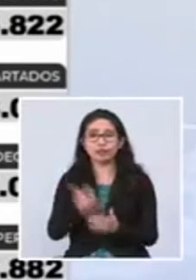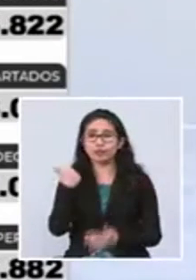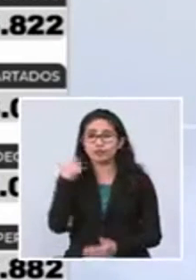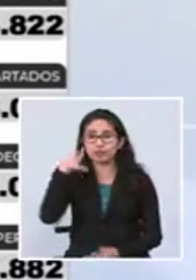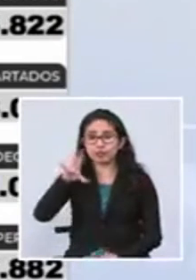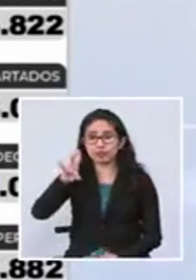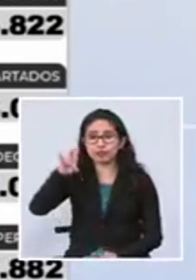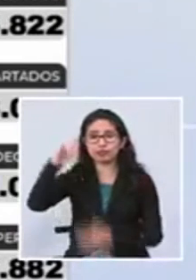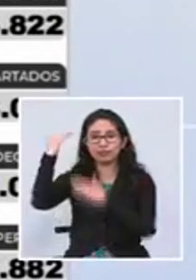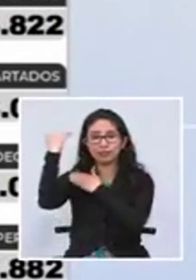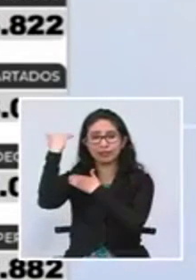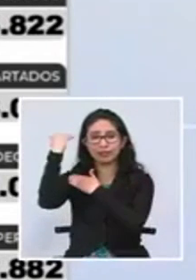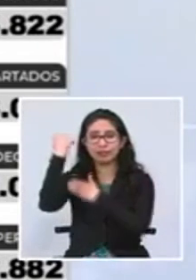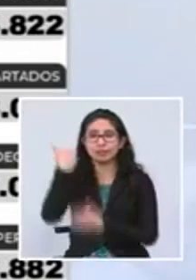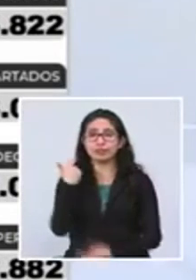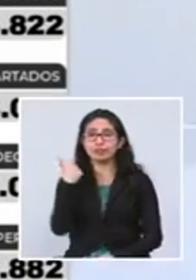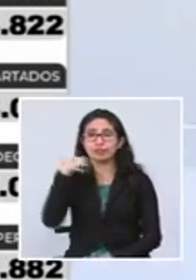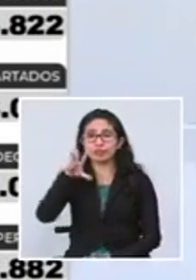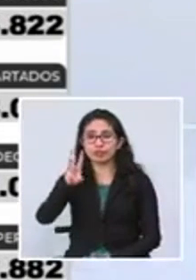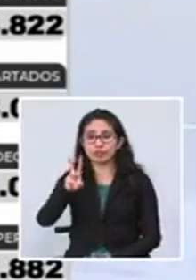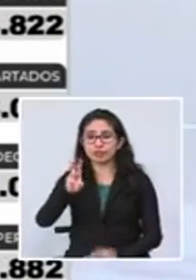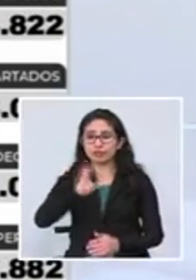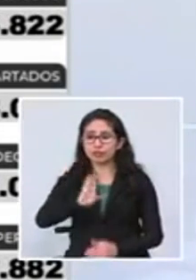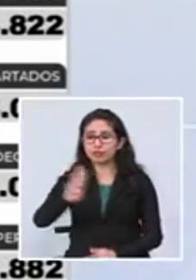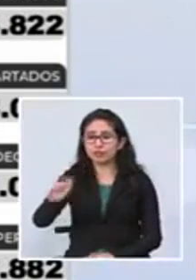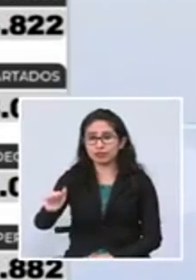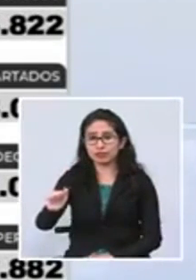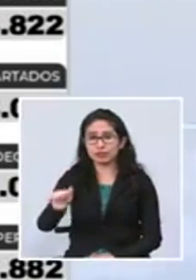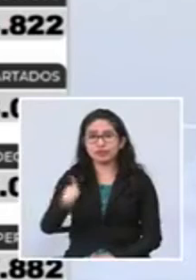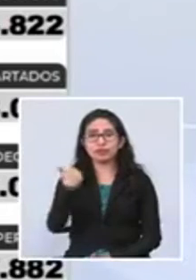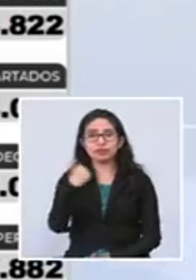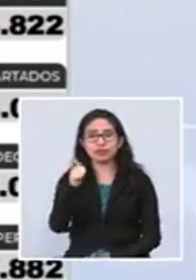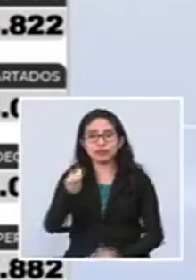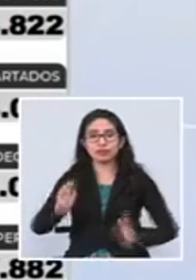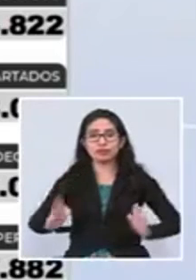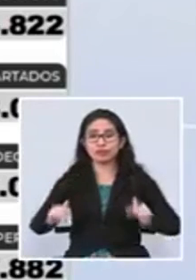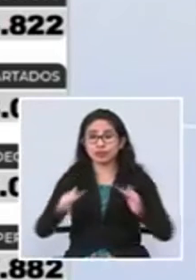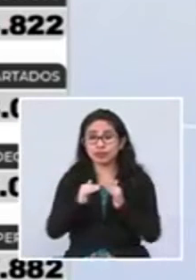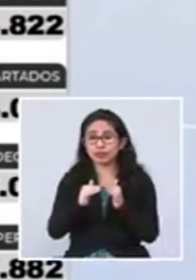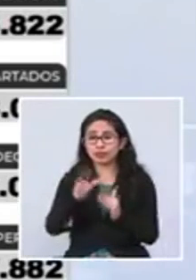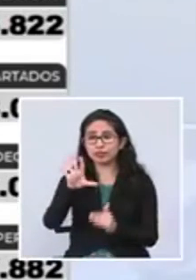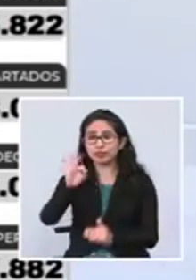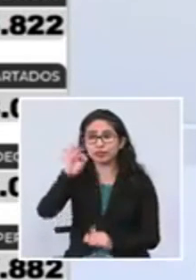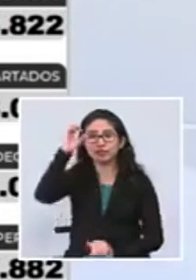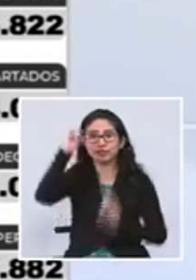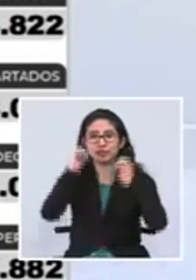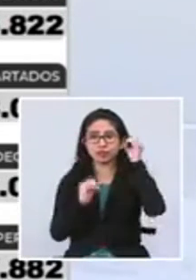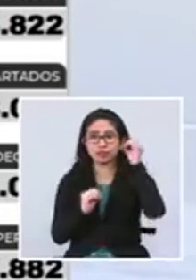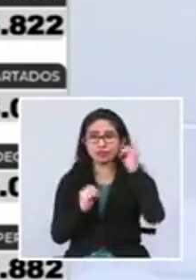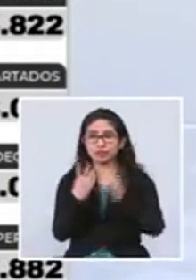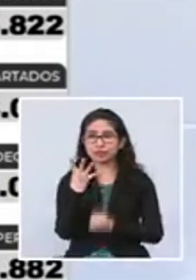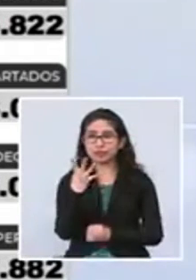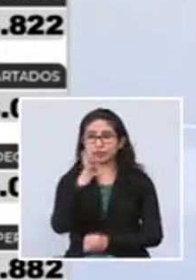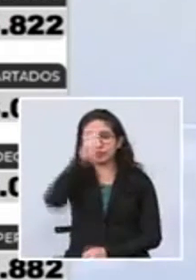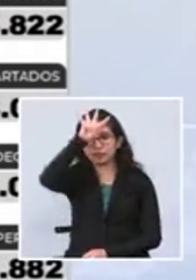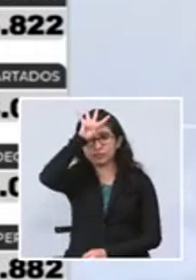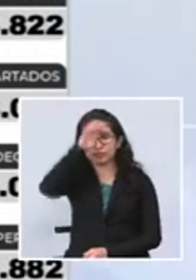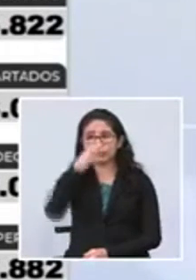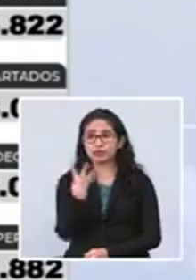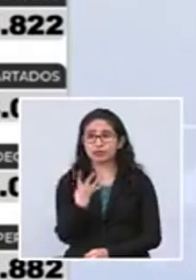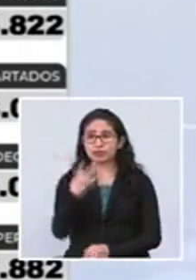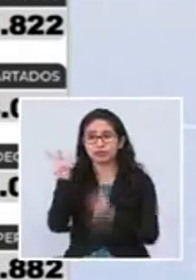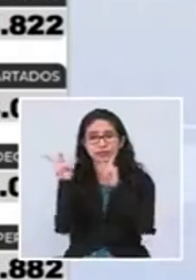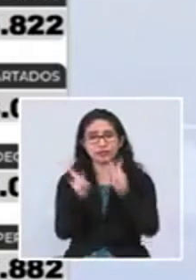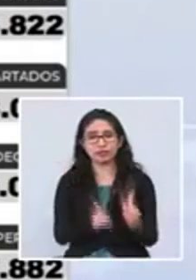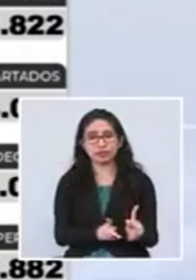17 en Santa Cruz, 16 Cochabamba, 10 La Paz, 9 Oruro, 4 Beni, 4